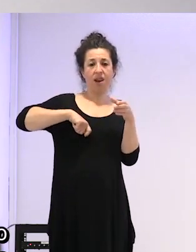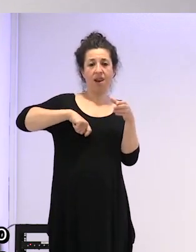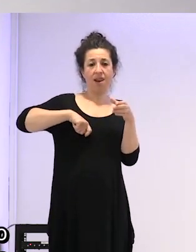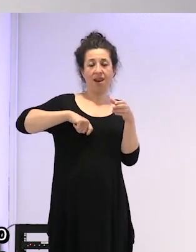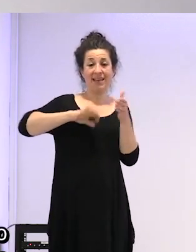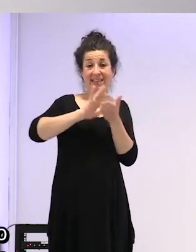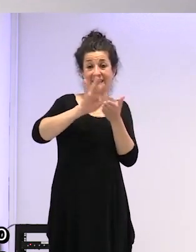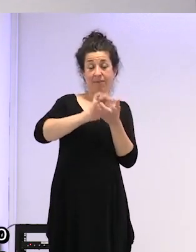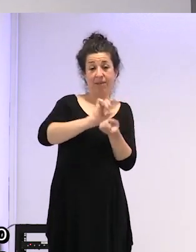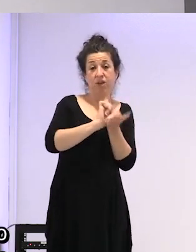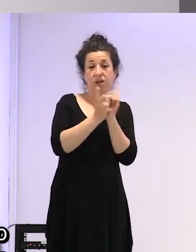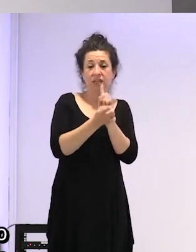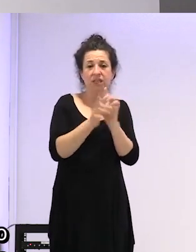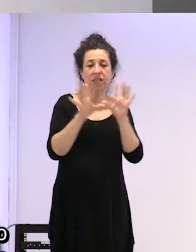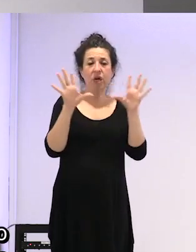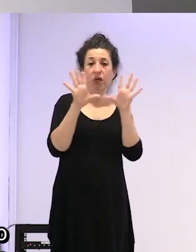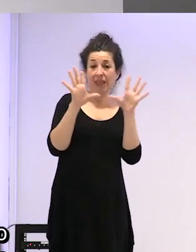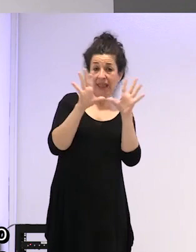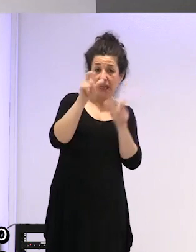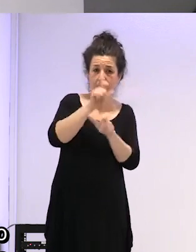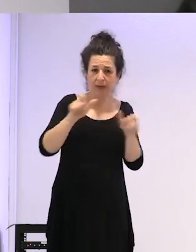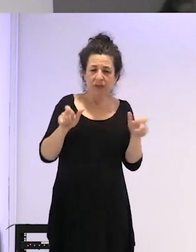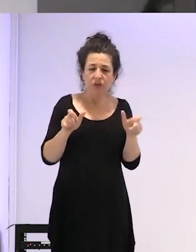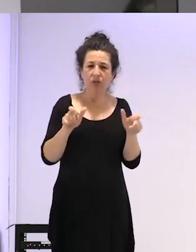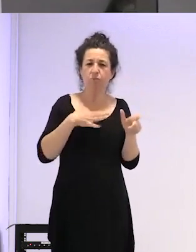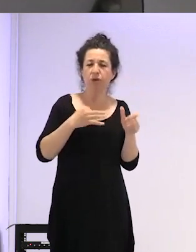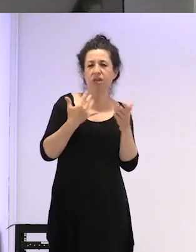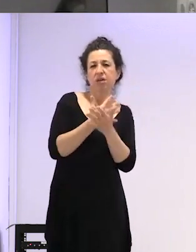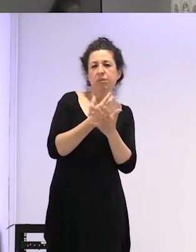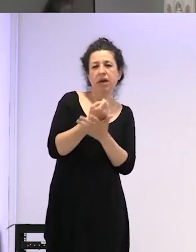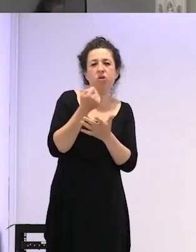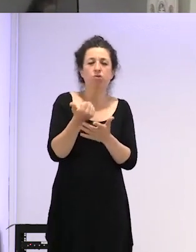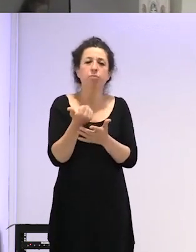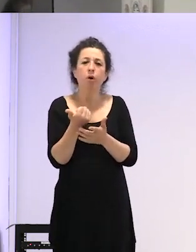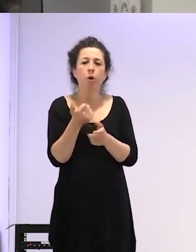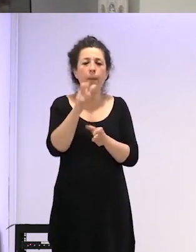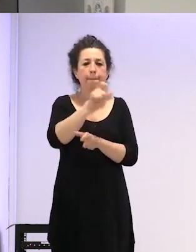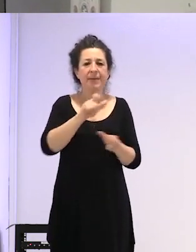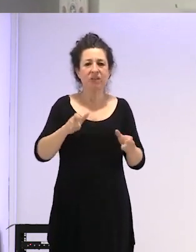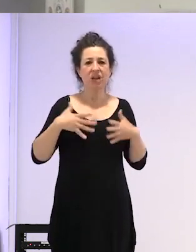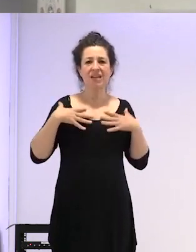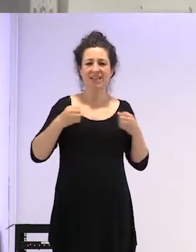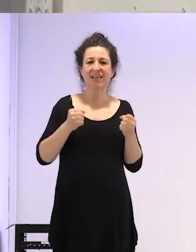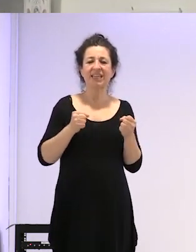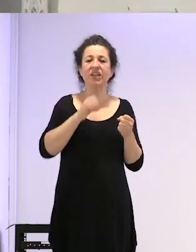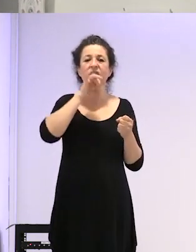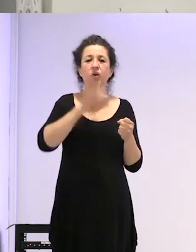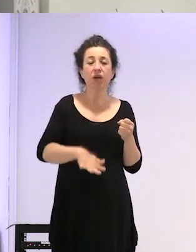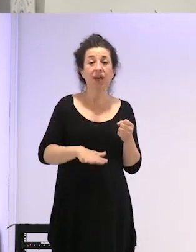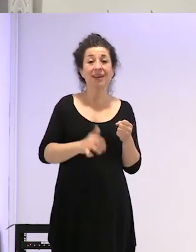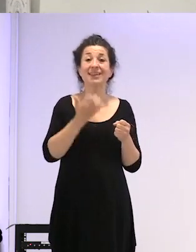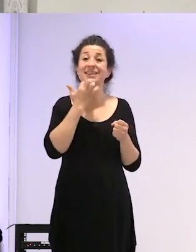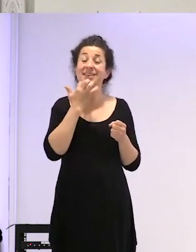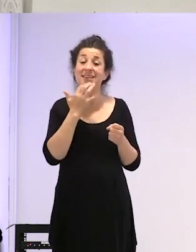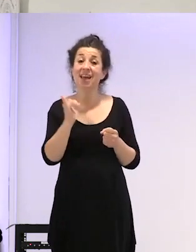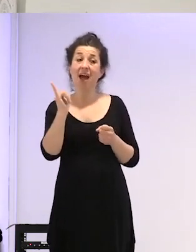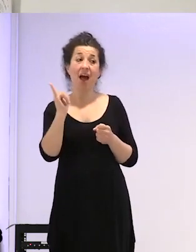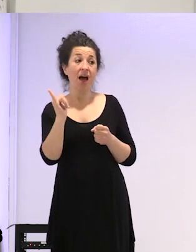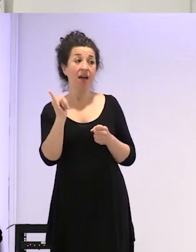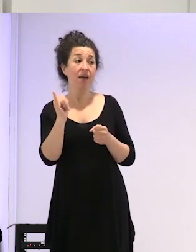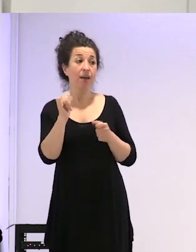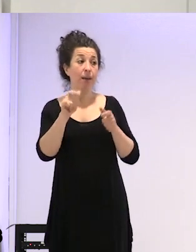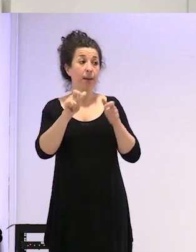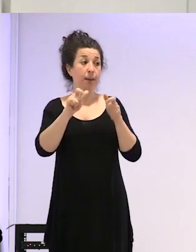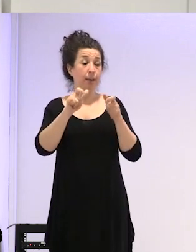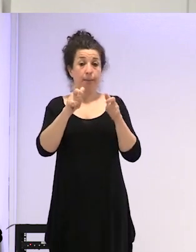te dirías si podías hablar un poco del personal sanitario que lo componen y si hay algún tipo de formación para personal sanitario que podamos hacer